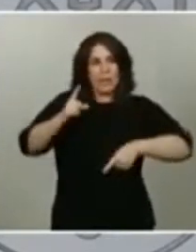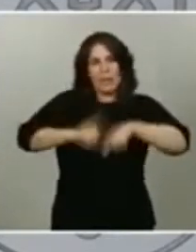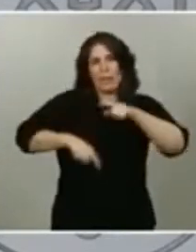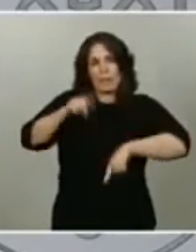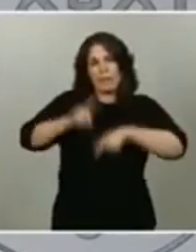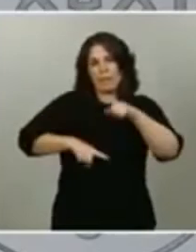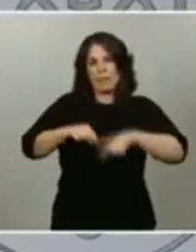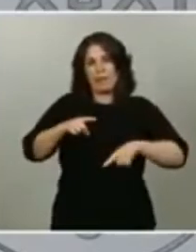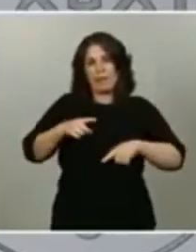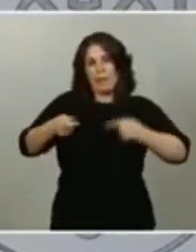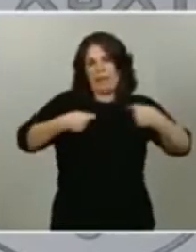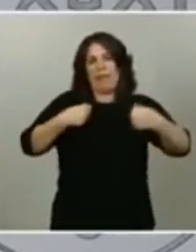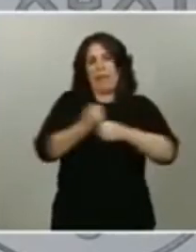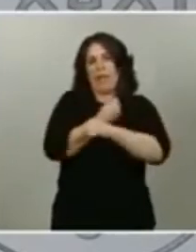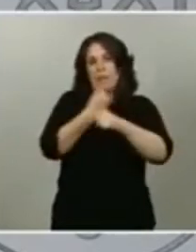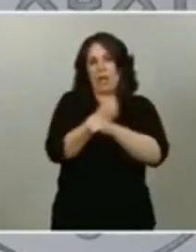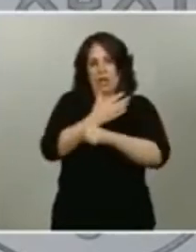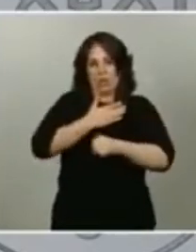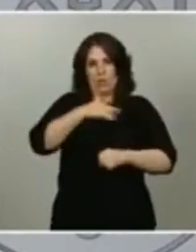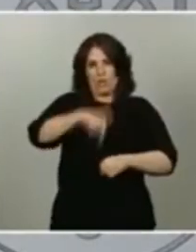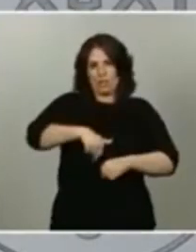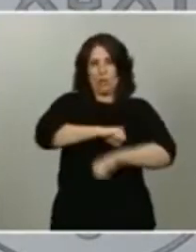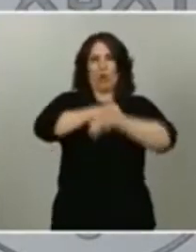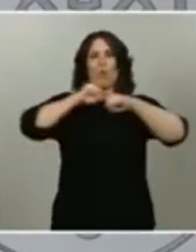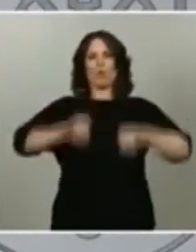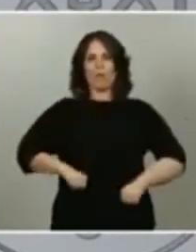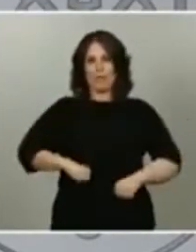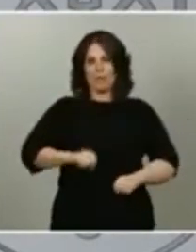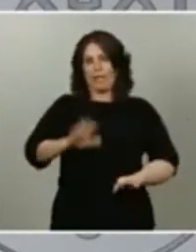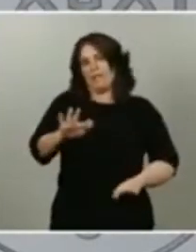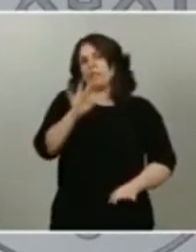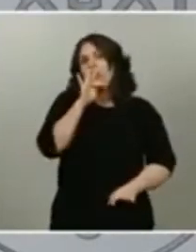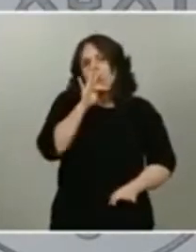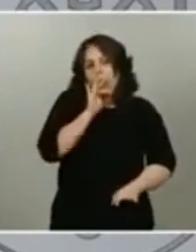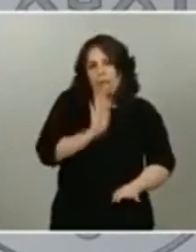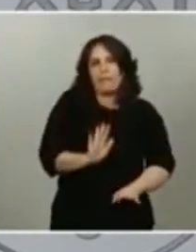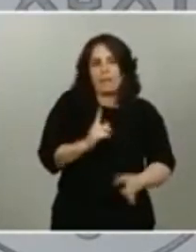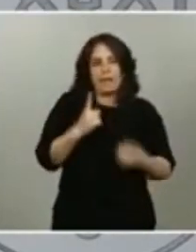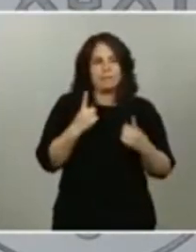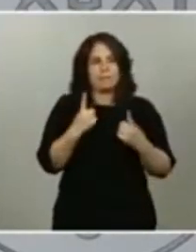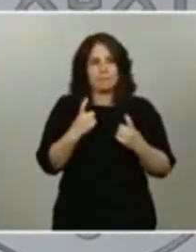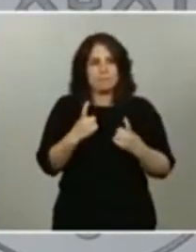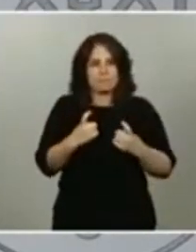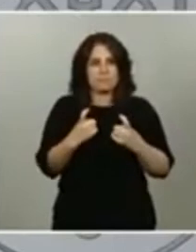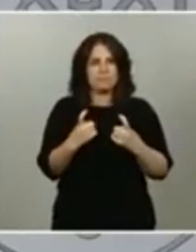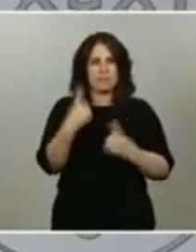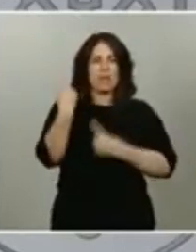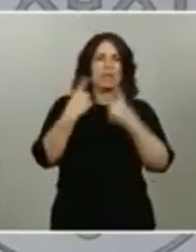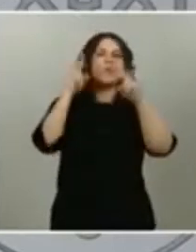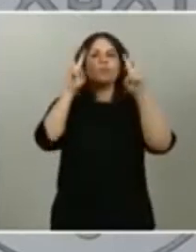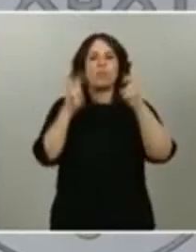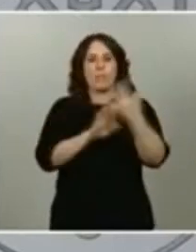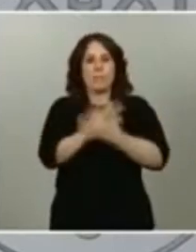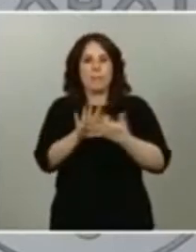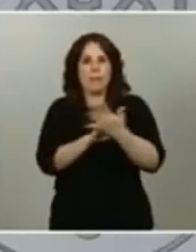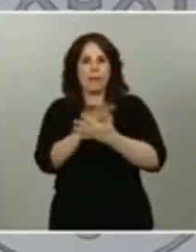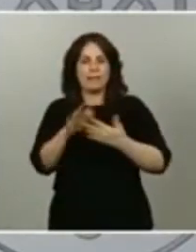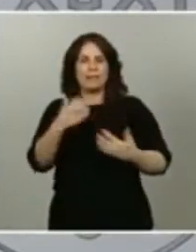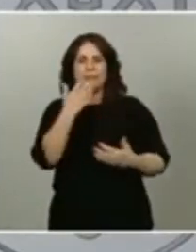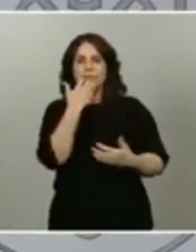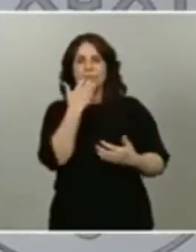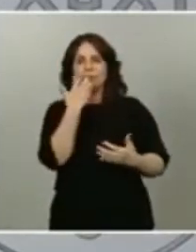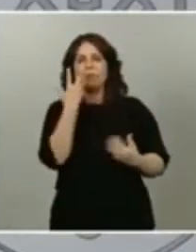un mercado laboral el nuestro que todavía necesita abordar cuestiones como la dualidad el que haya muchos trabajadores